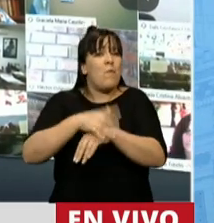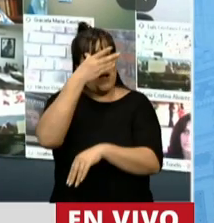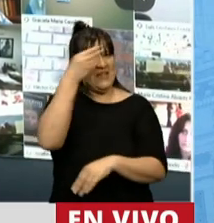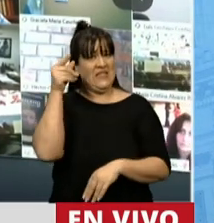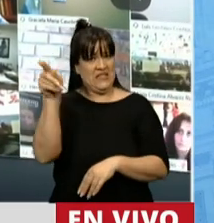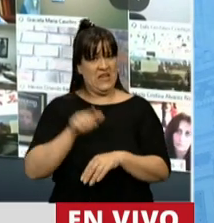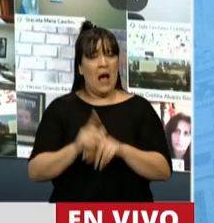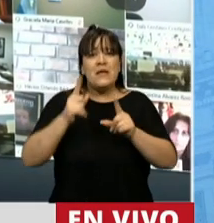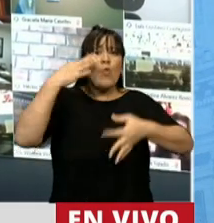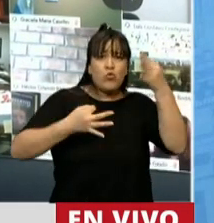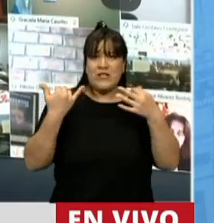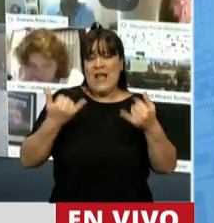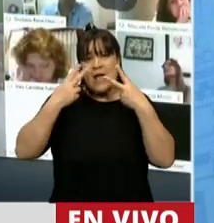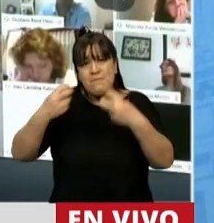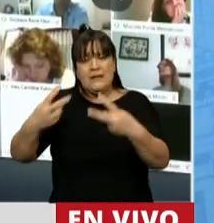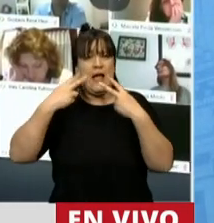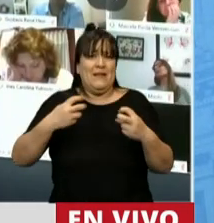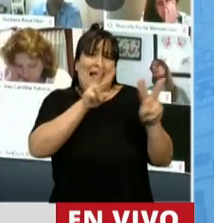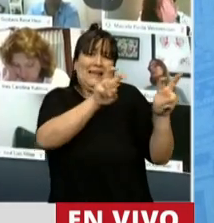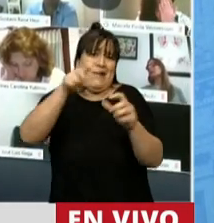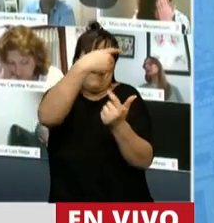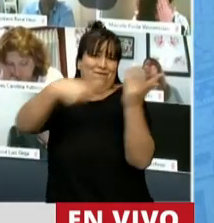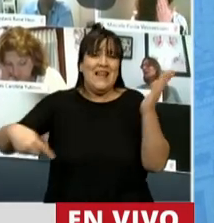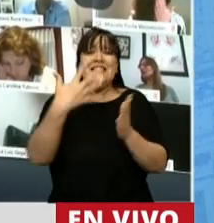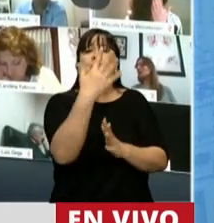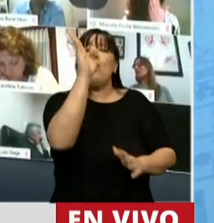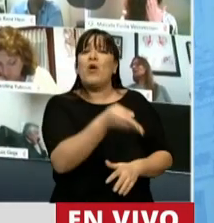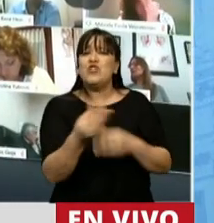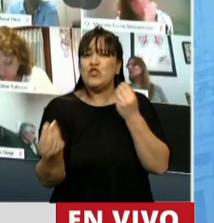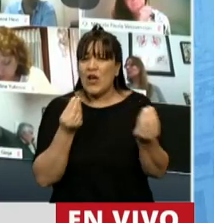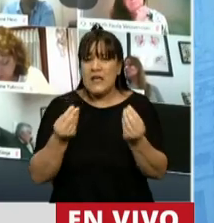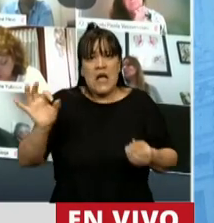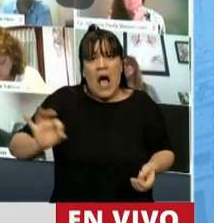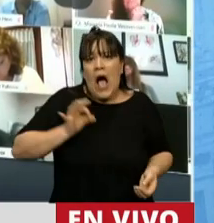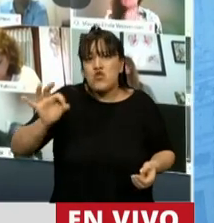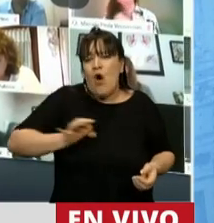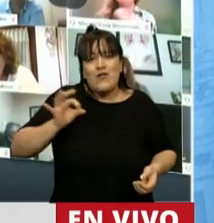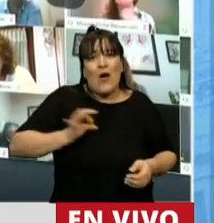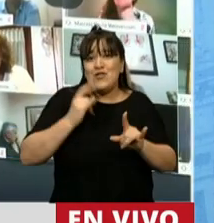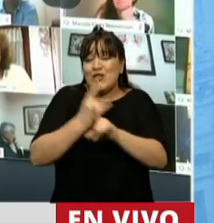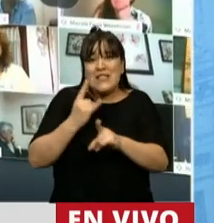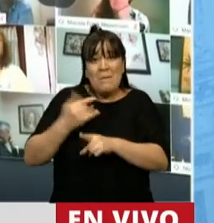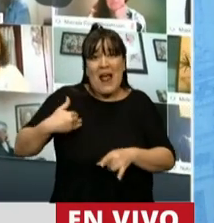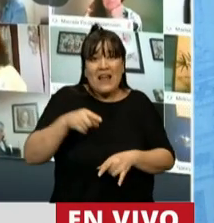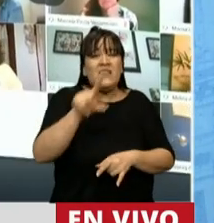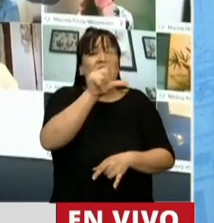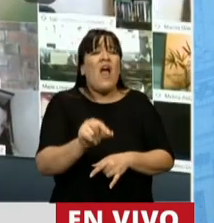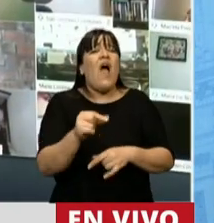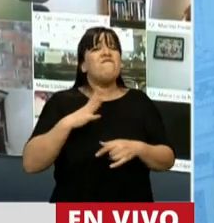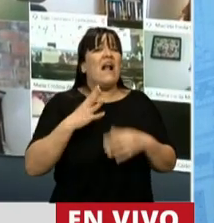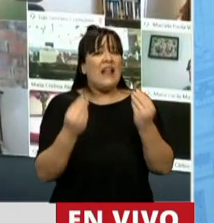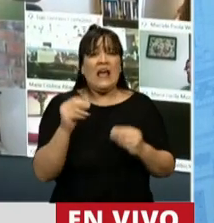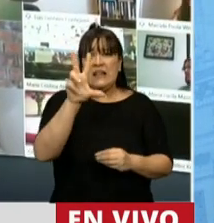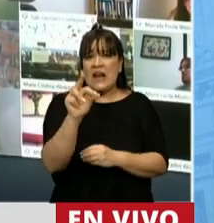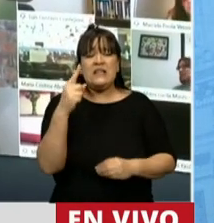Kirchner, señores. El 5% significa que todos los años le faltaban a la Argentina más de 30 mil